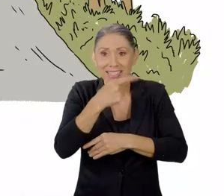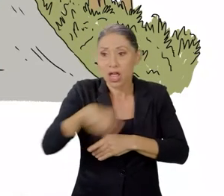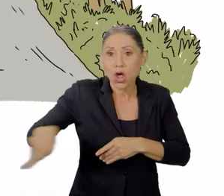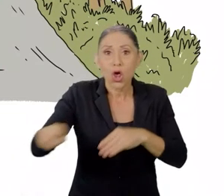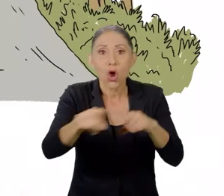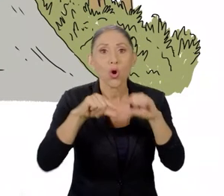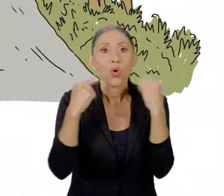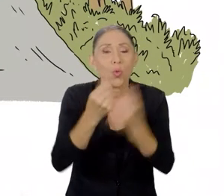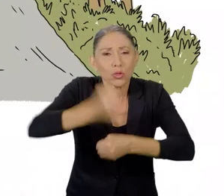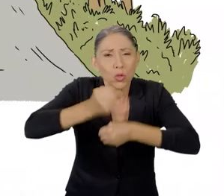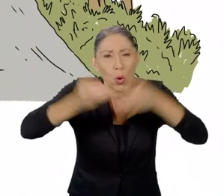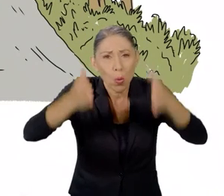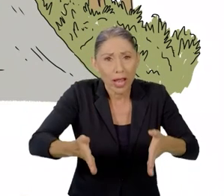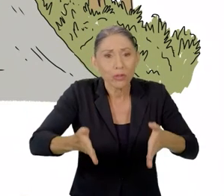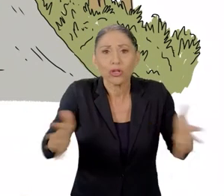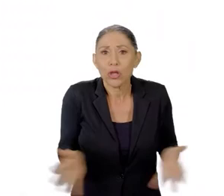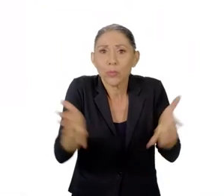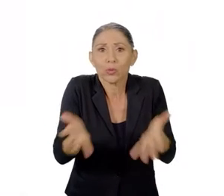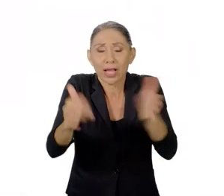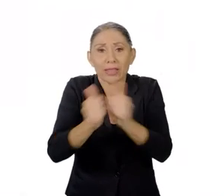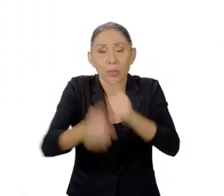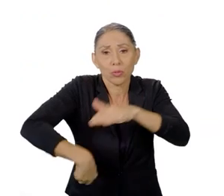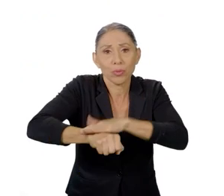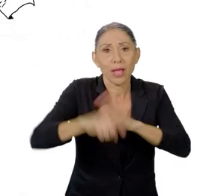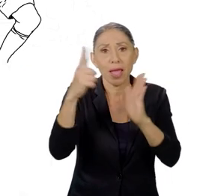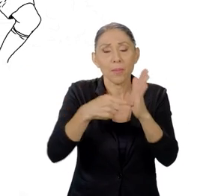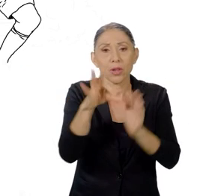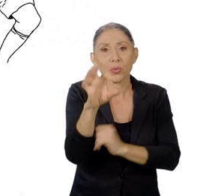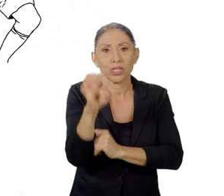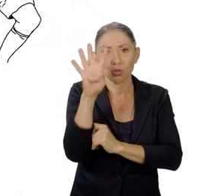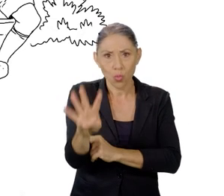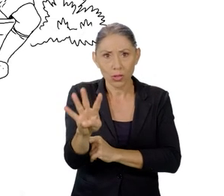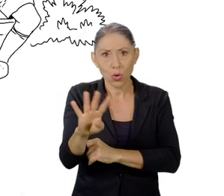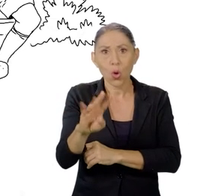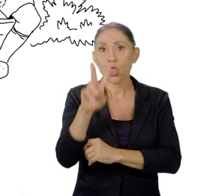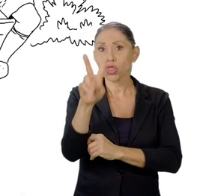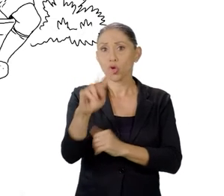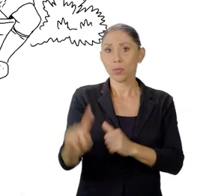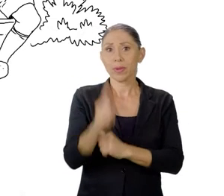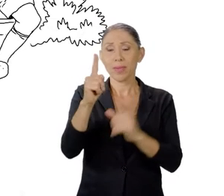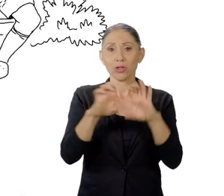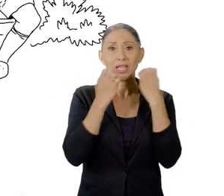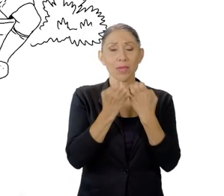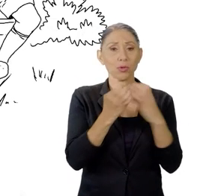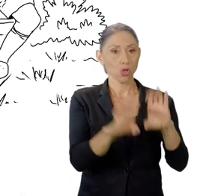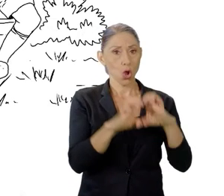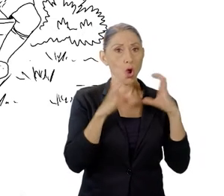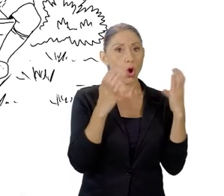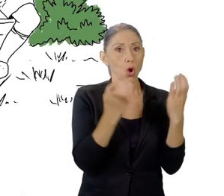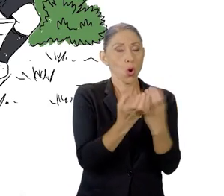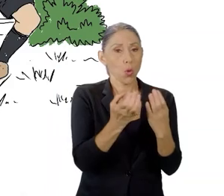impulsaran fuertemente este deporte. En 1904, surgieron los dos primeros equipos, el Club